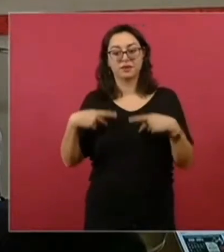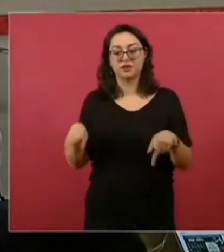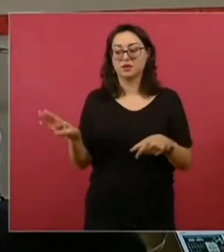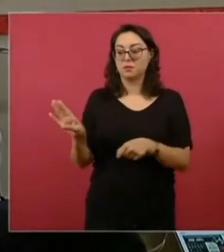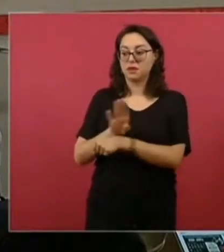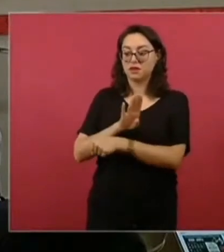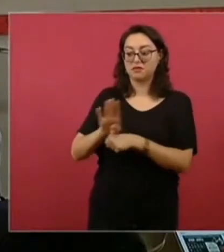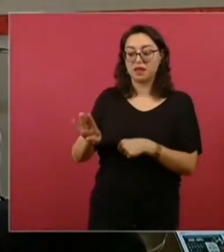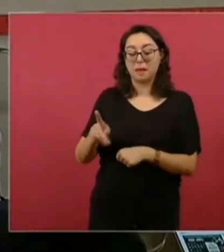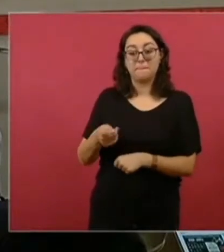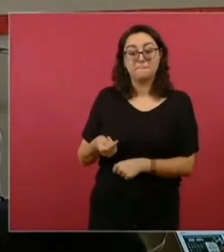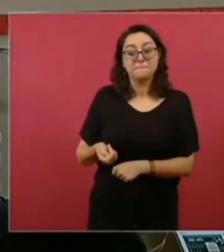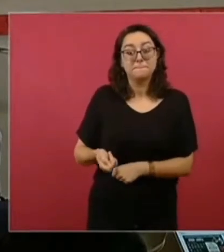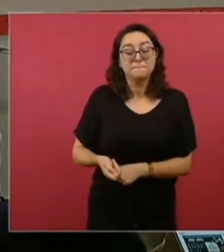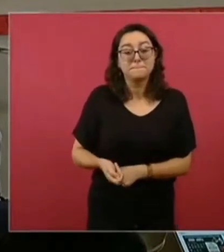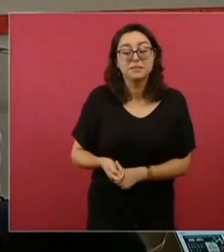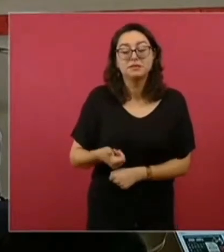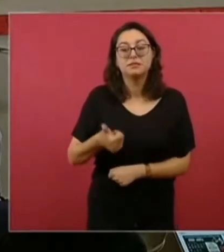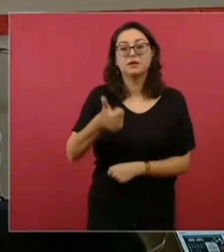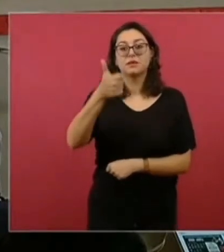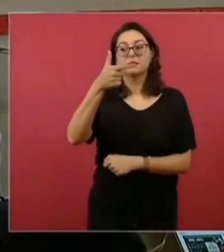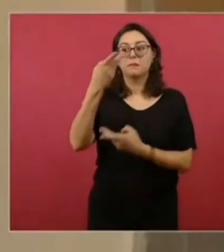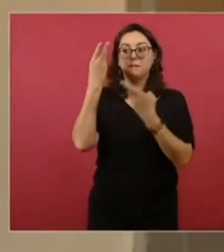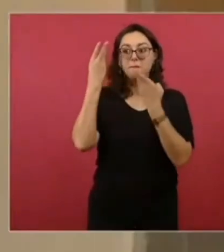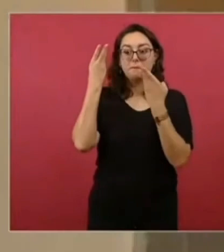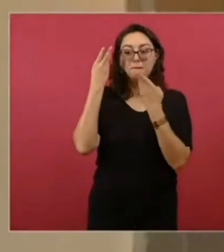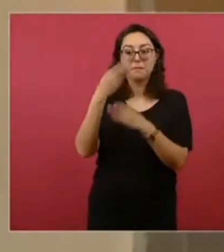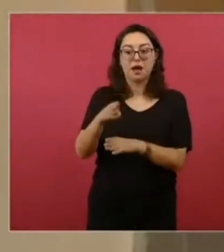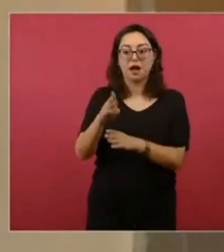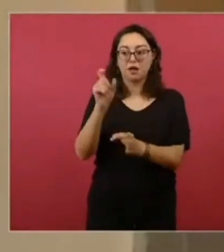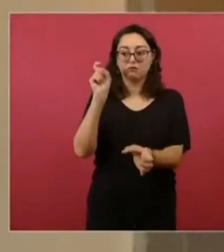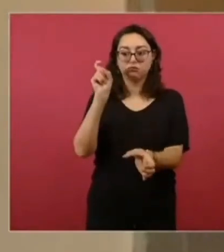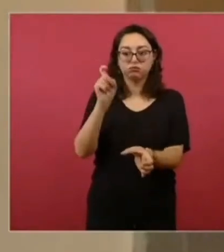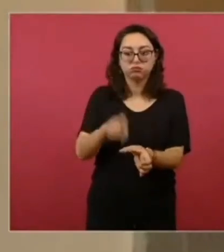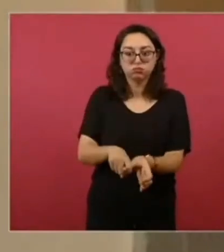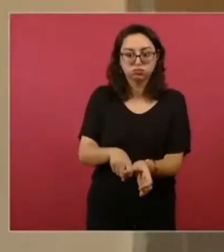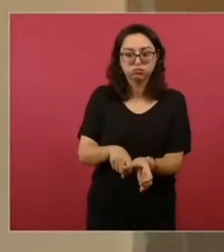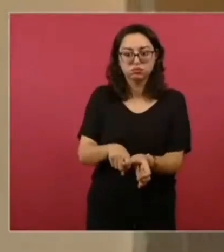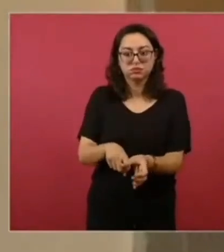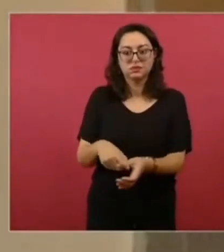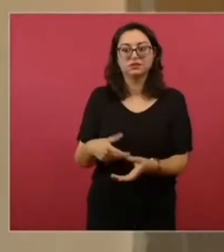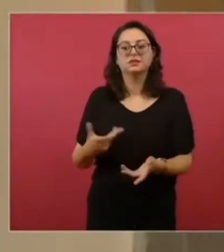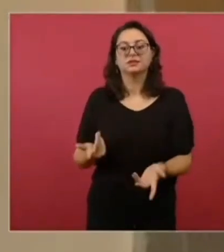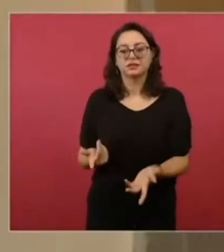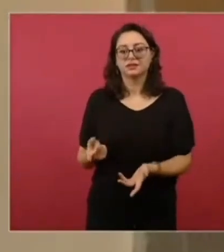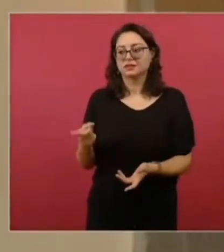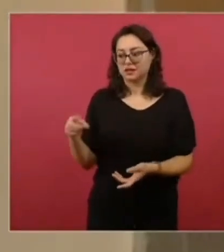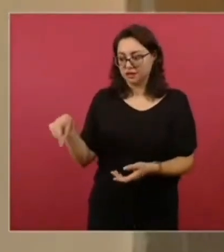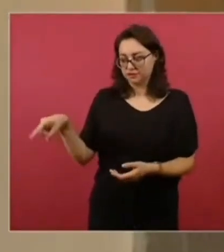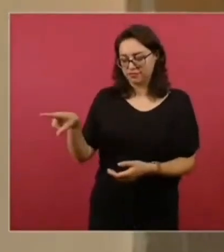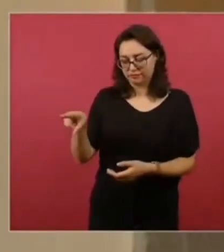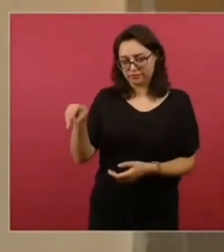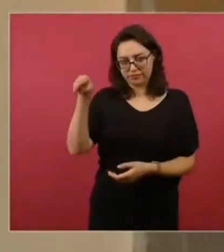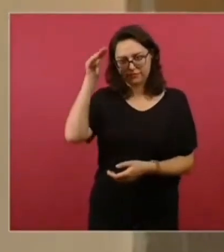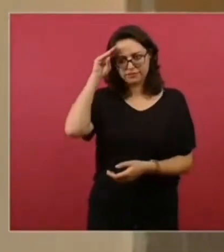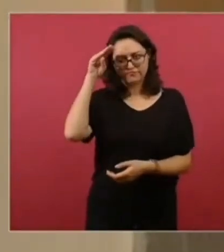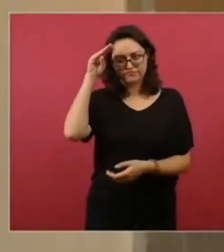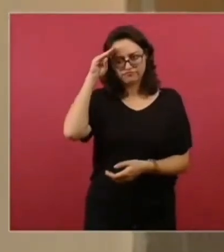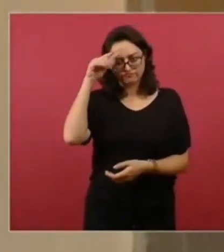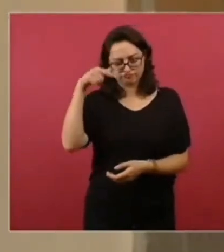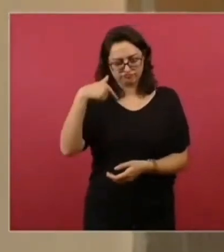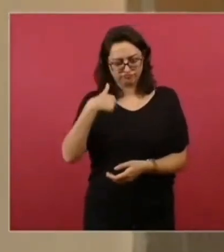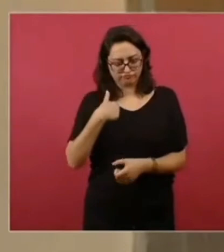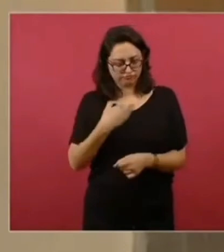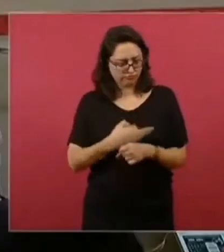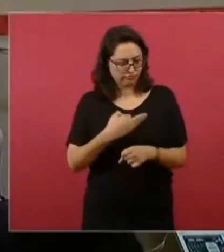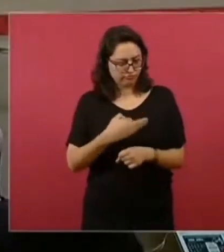acceso al sistema bancario, que tienen tarjeta bancaria. Entonces, ellos al saber que tienen asegurados unos meses con un depósito